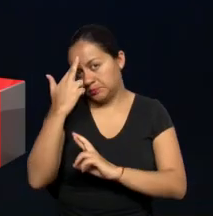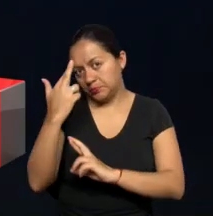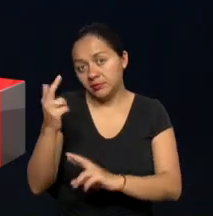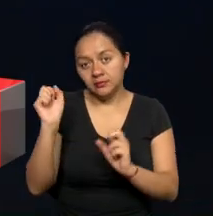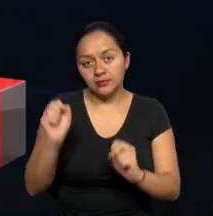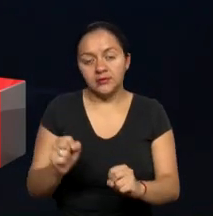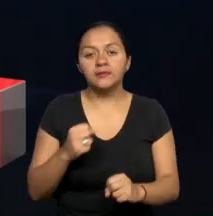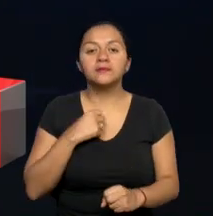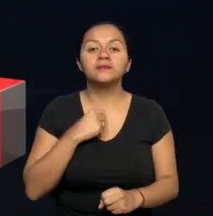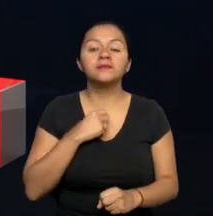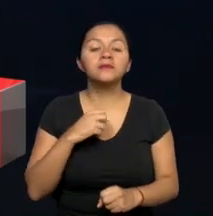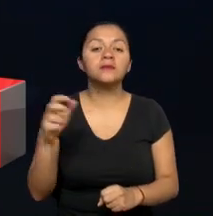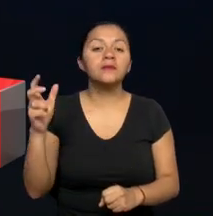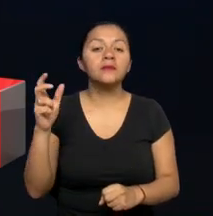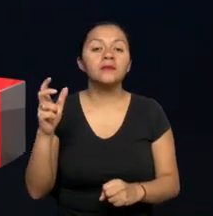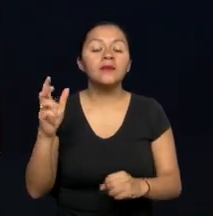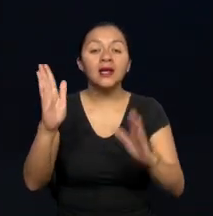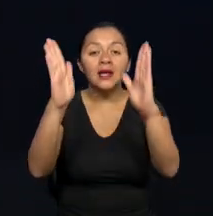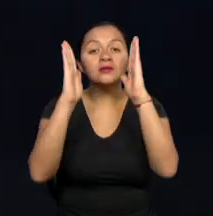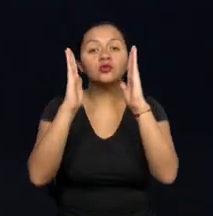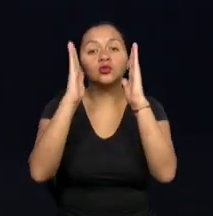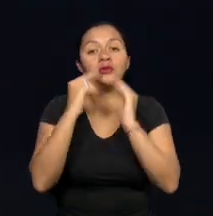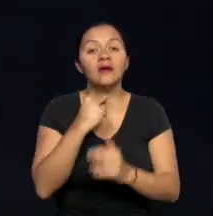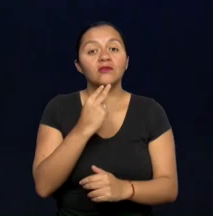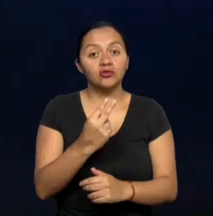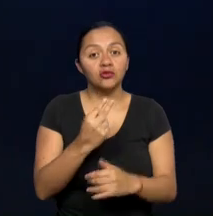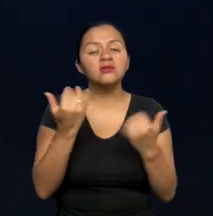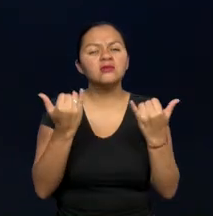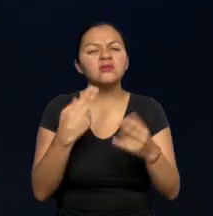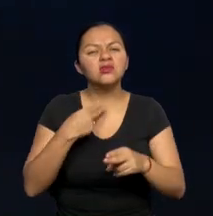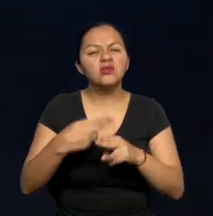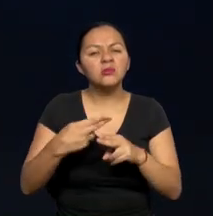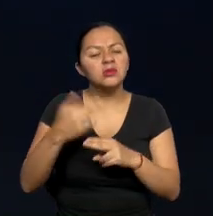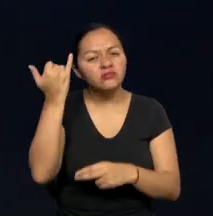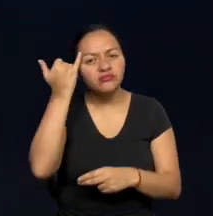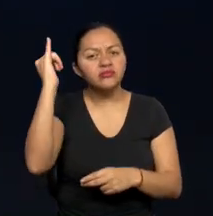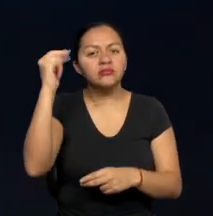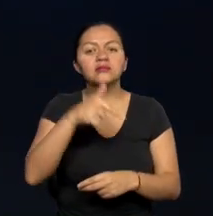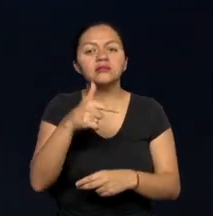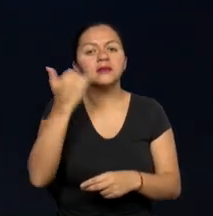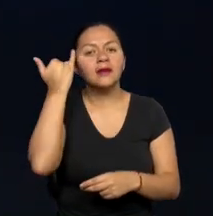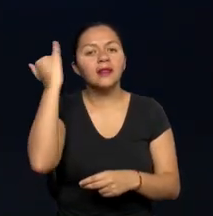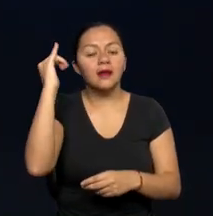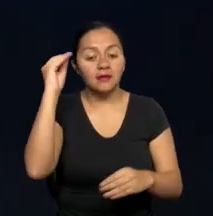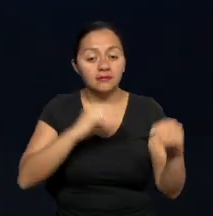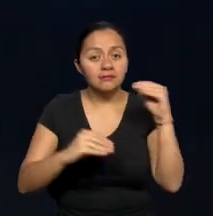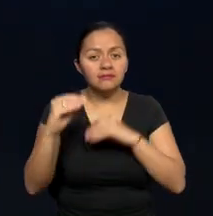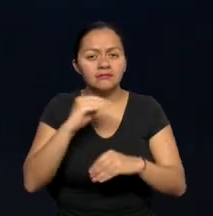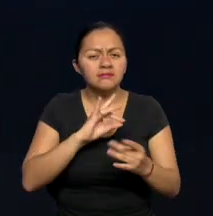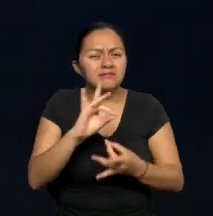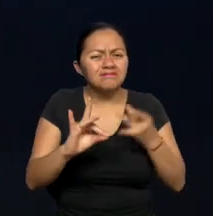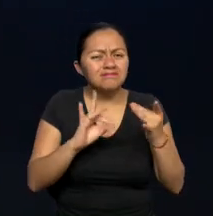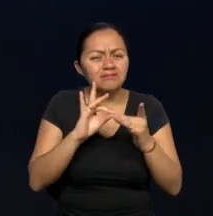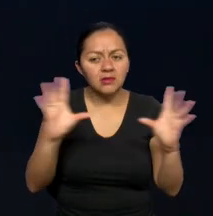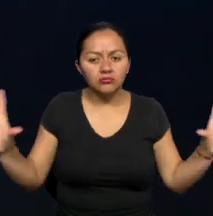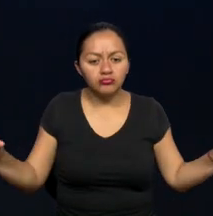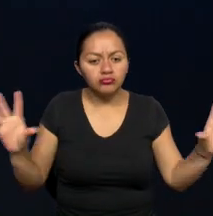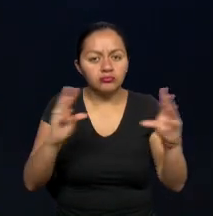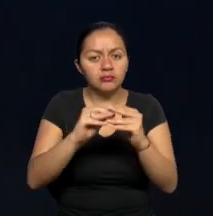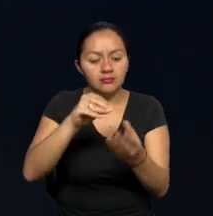Escucha mi voz es un video que desde donde nació ese ideal perfecto para poder